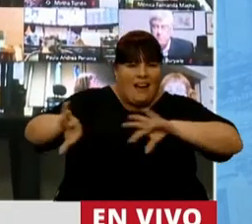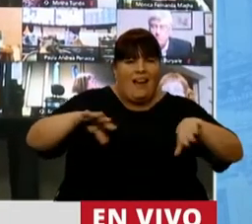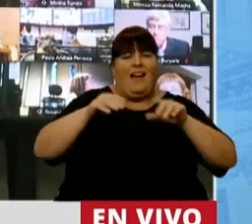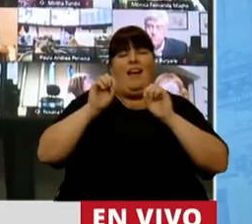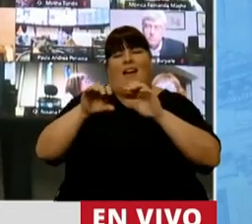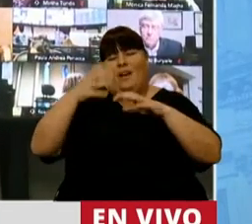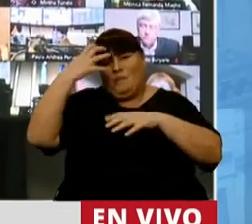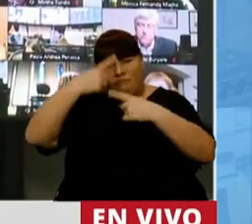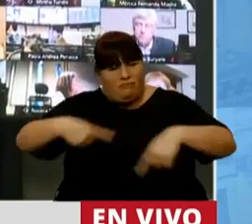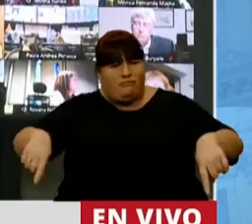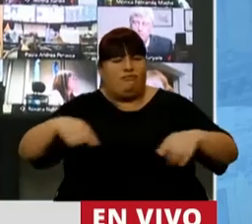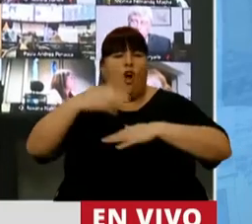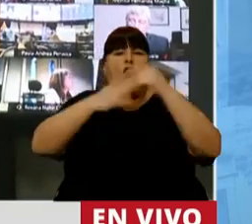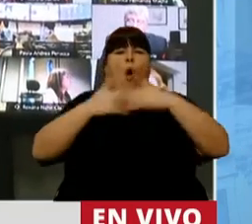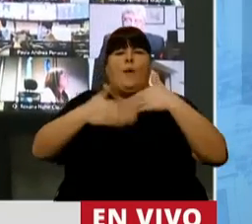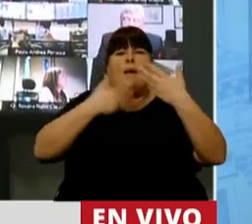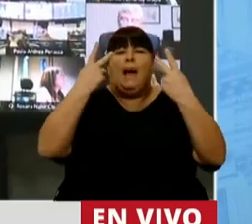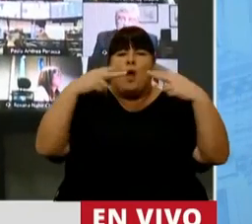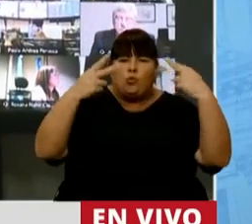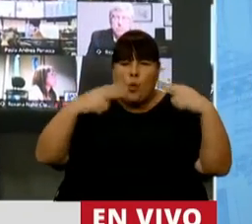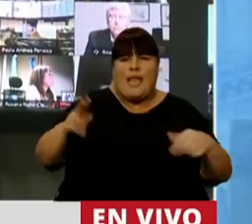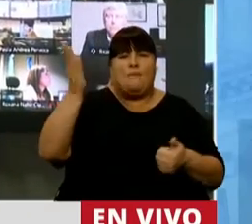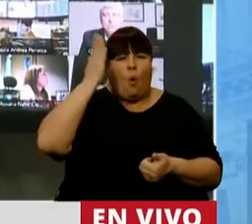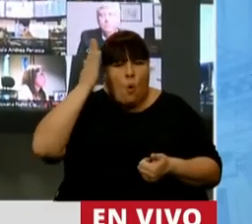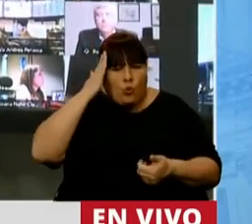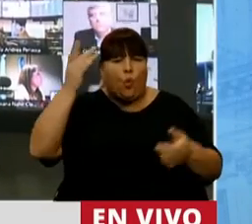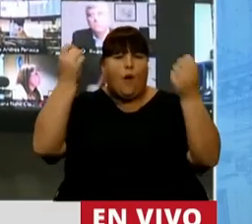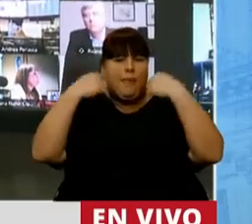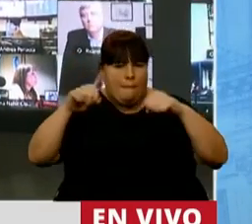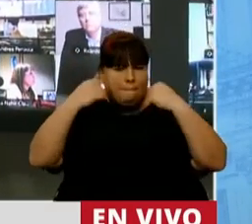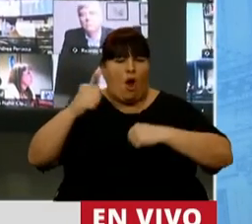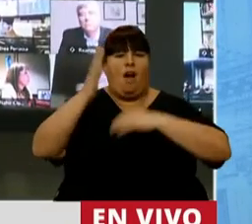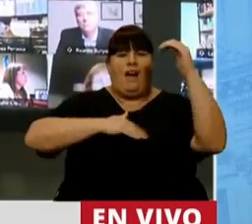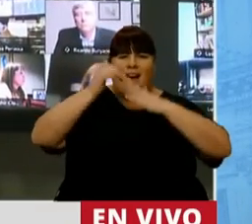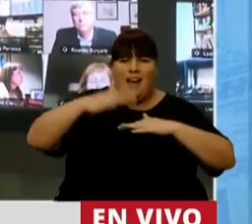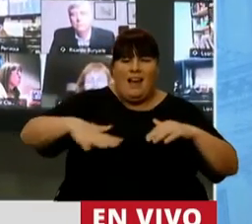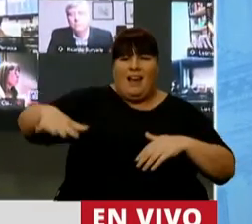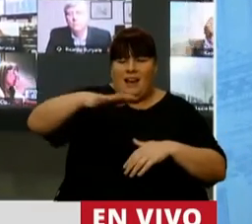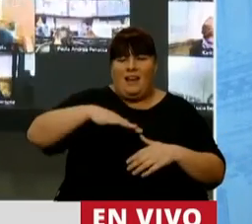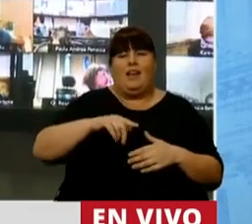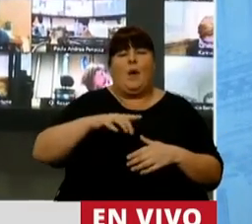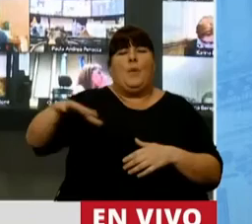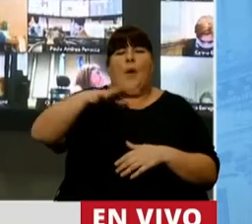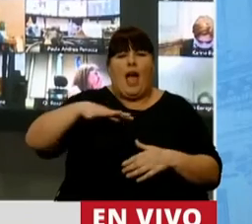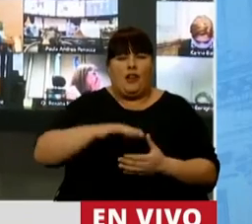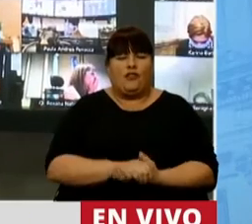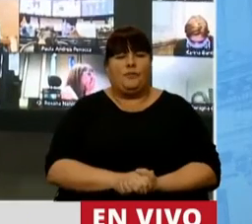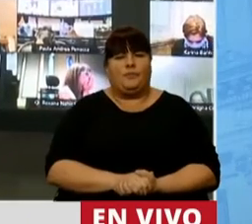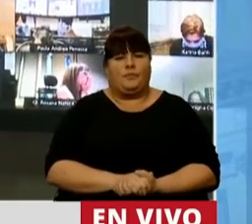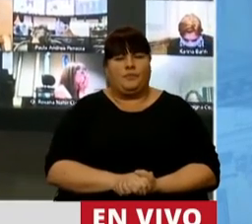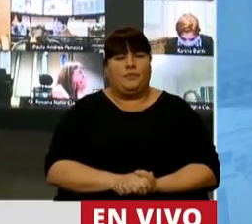rellenos sanitarios, obras para el desarrollo turístico, cultural, deportivo, urbanización de radio, de barrios, perdón.